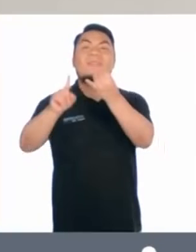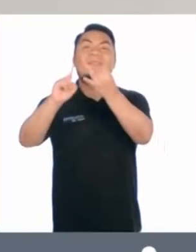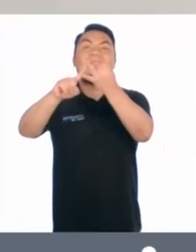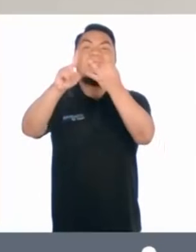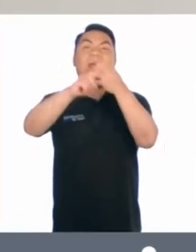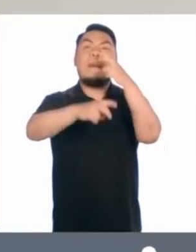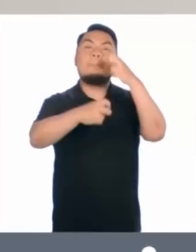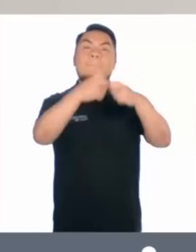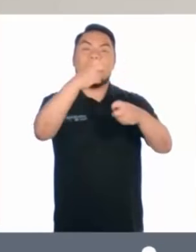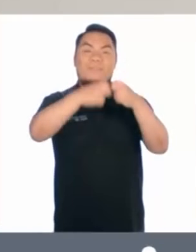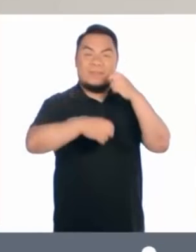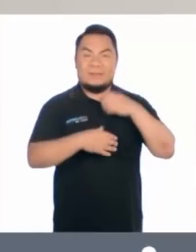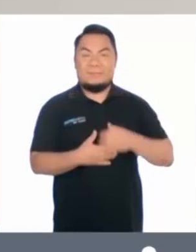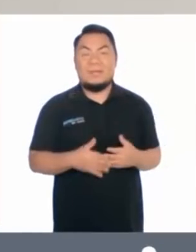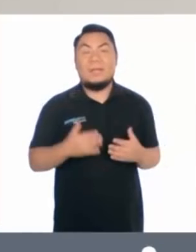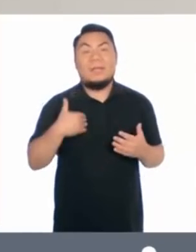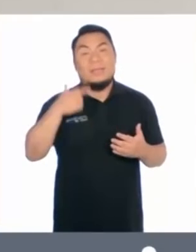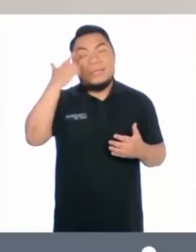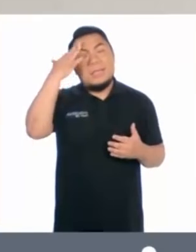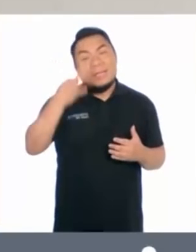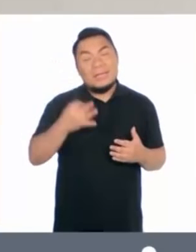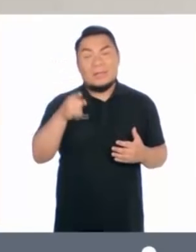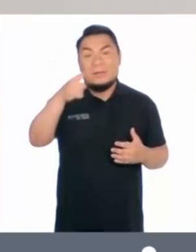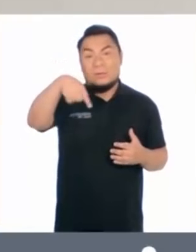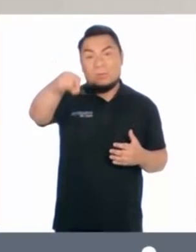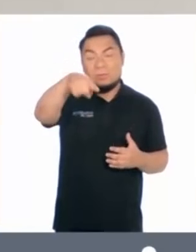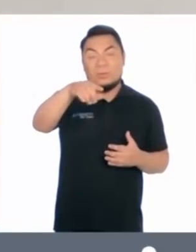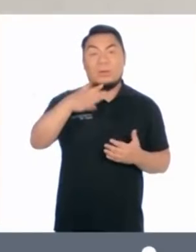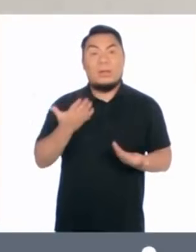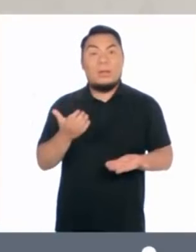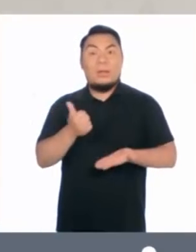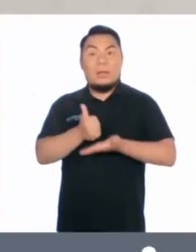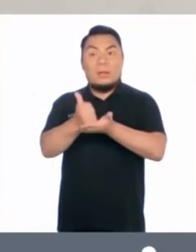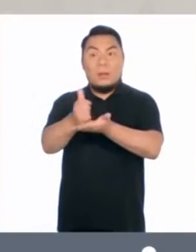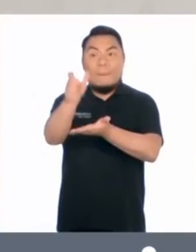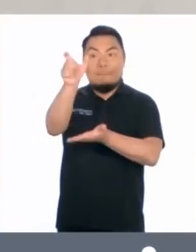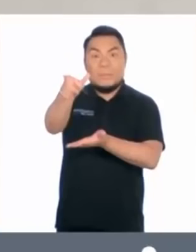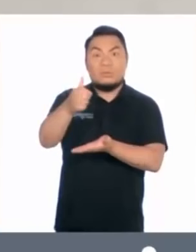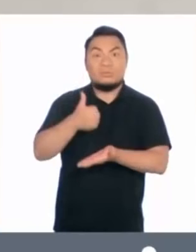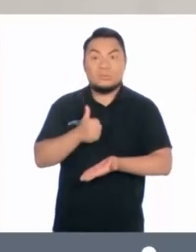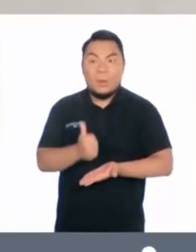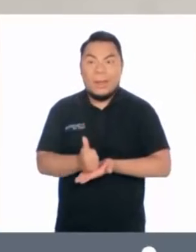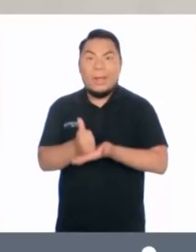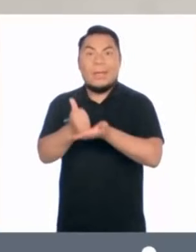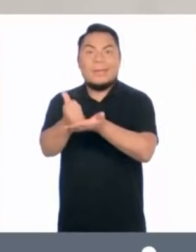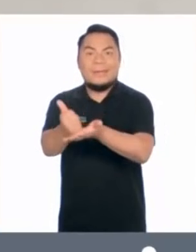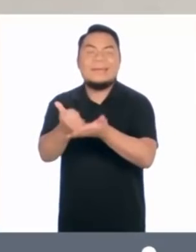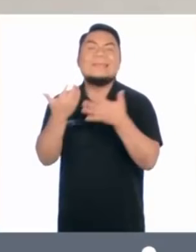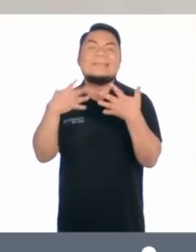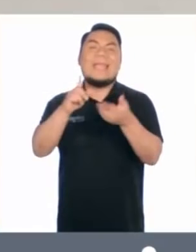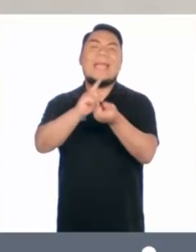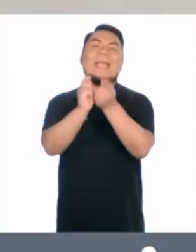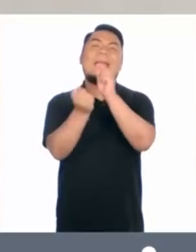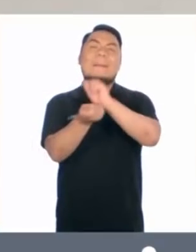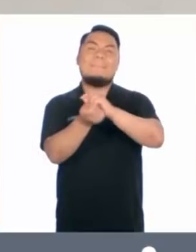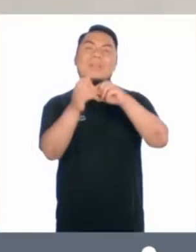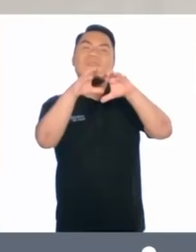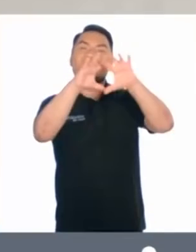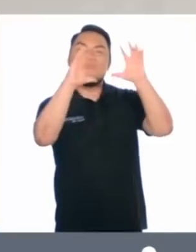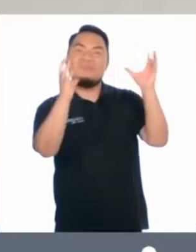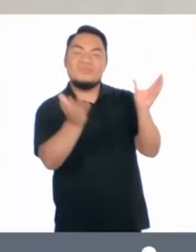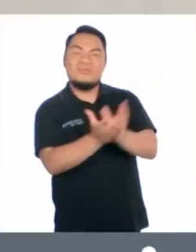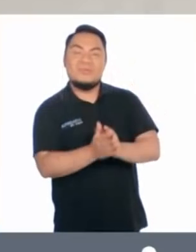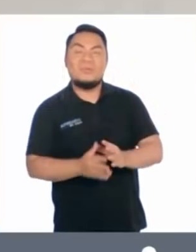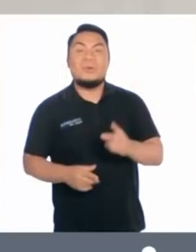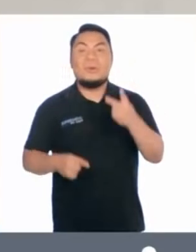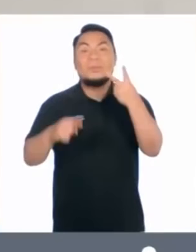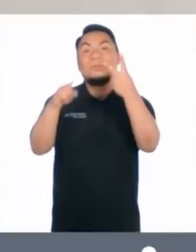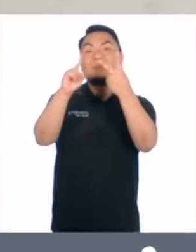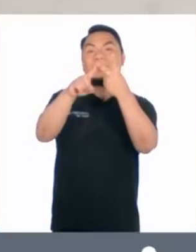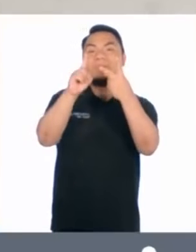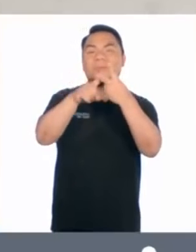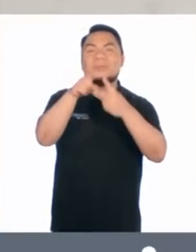diferentes problemas y te aseguro que si ayudas a una sola persona ya estás cambiando el mundo. Segundo,